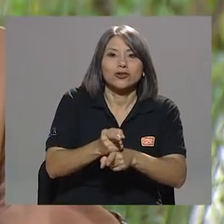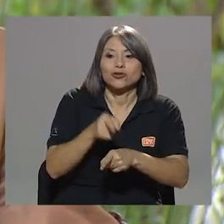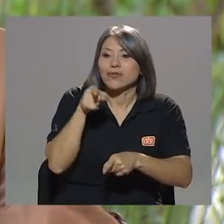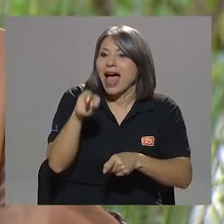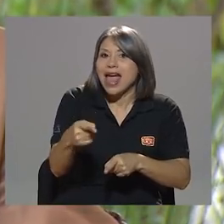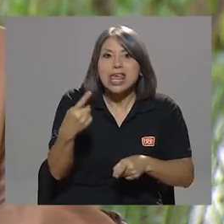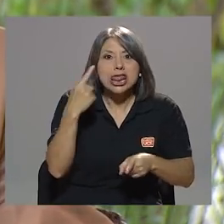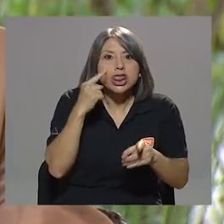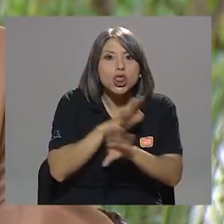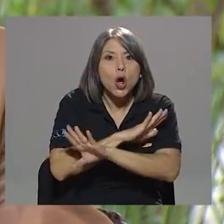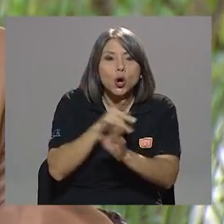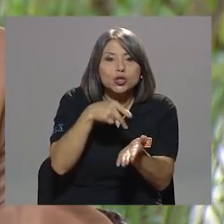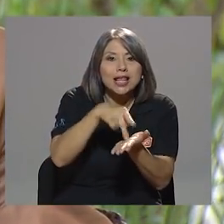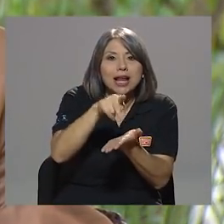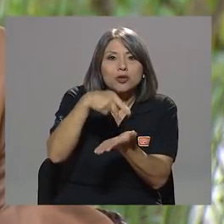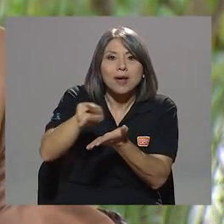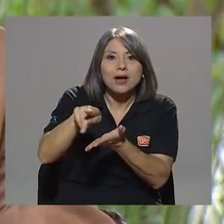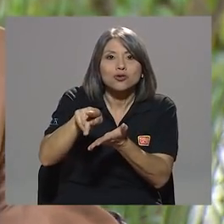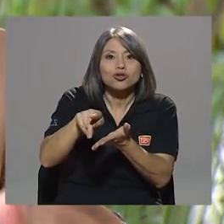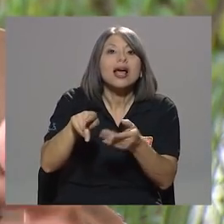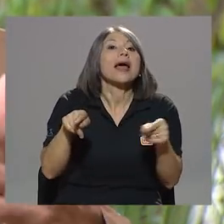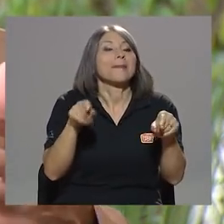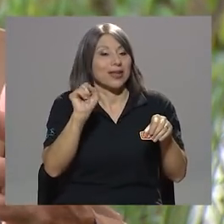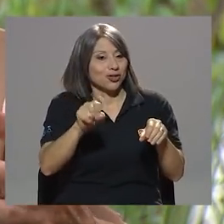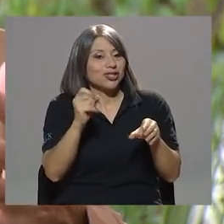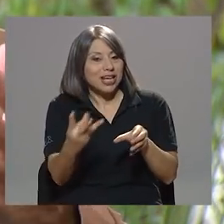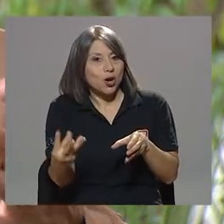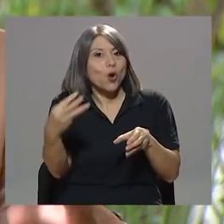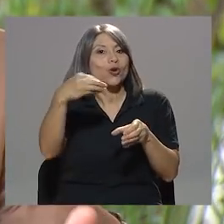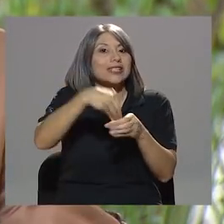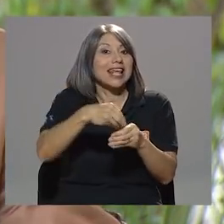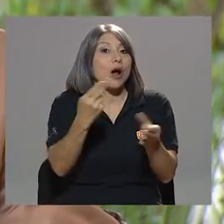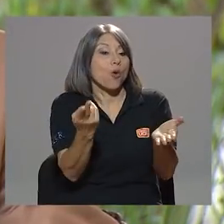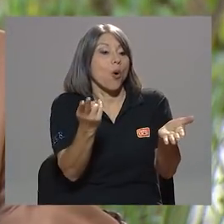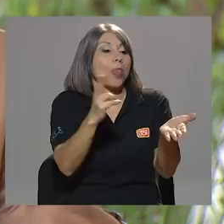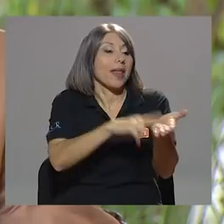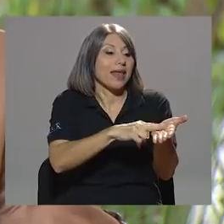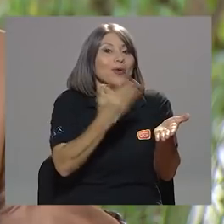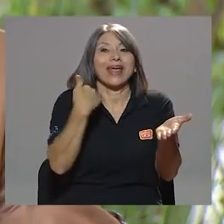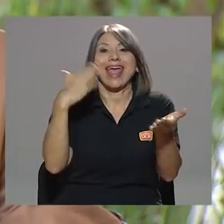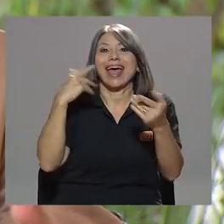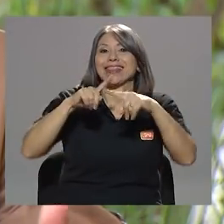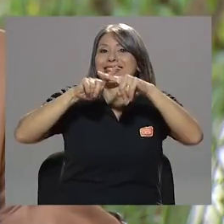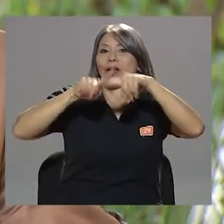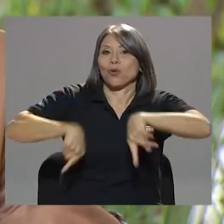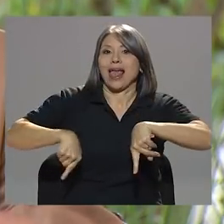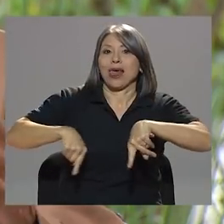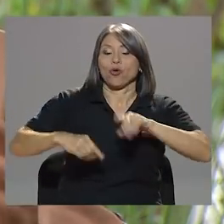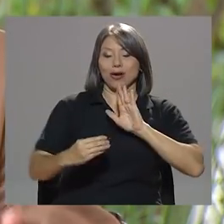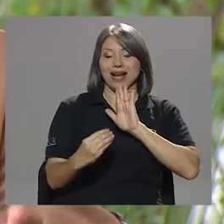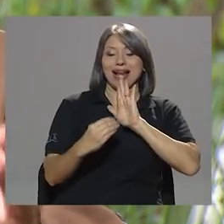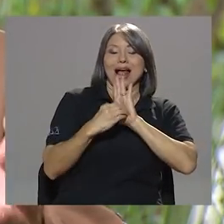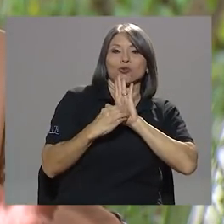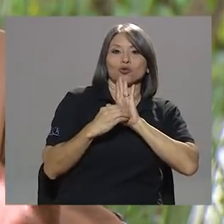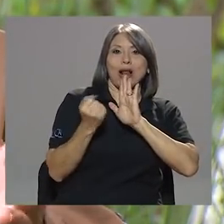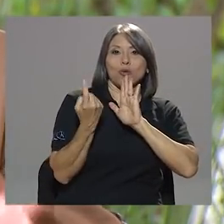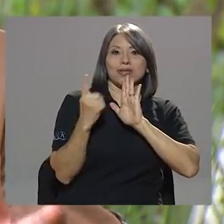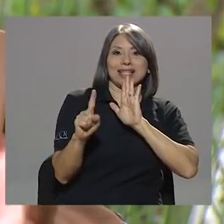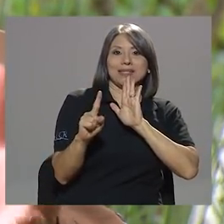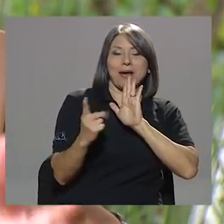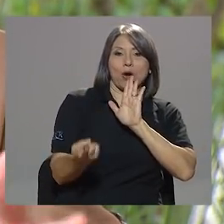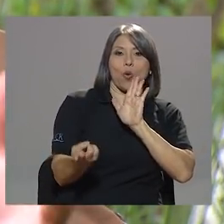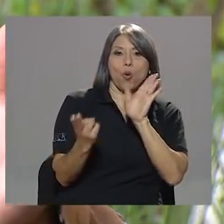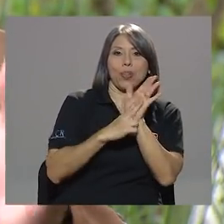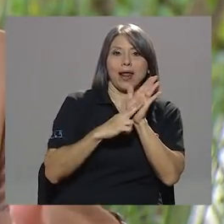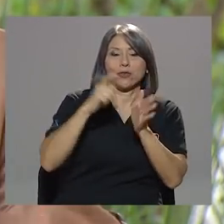pagos y considera un contrato que había sido anulado por la cláusula undécima de un contrato firmado en